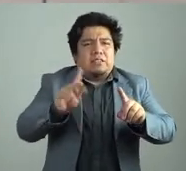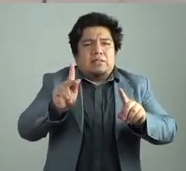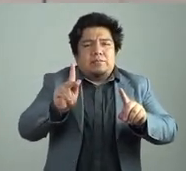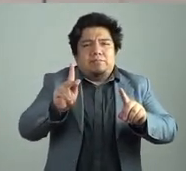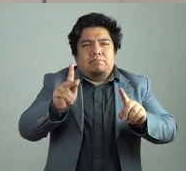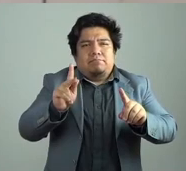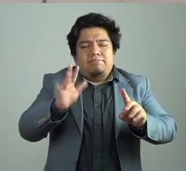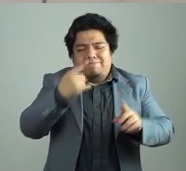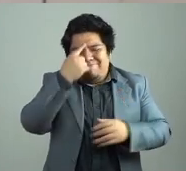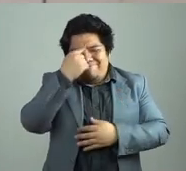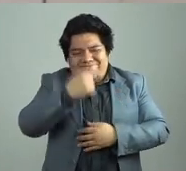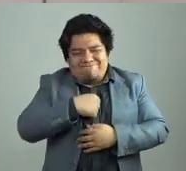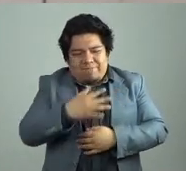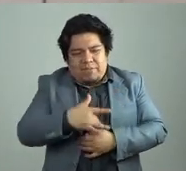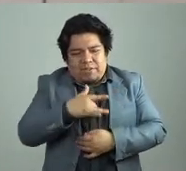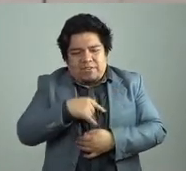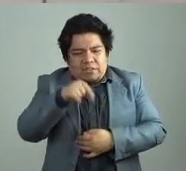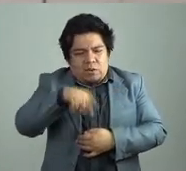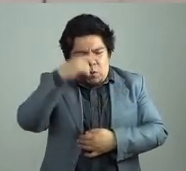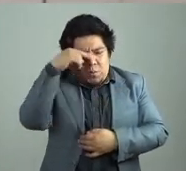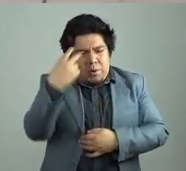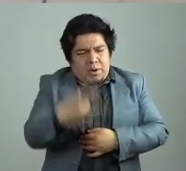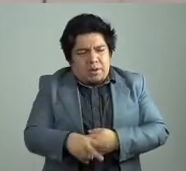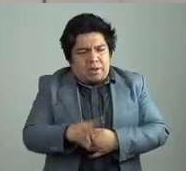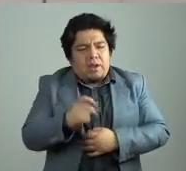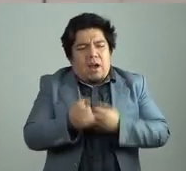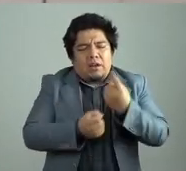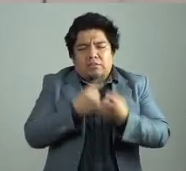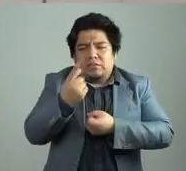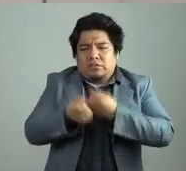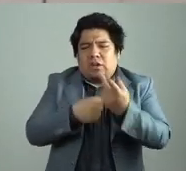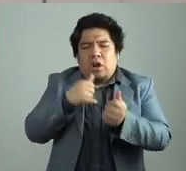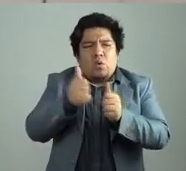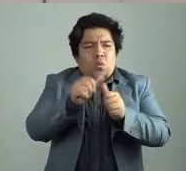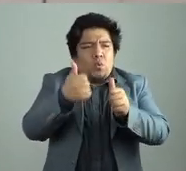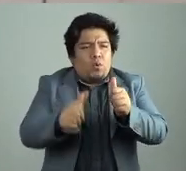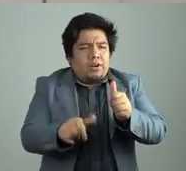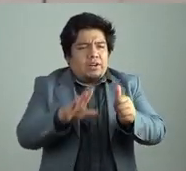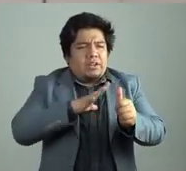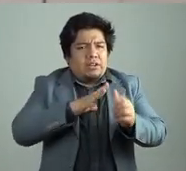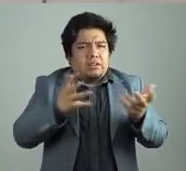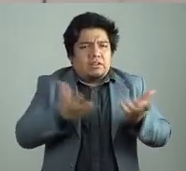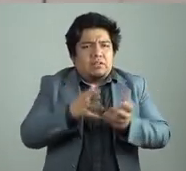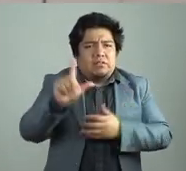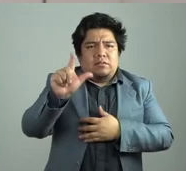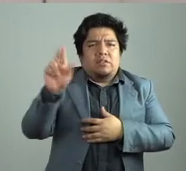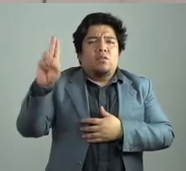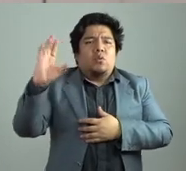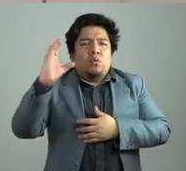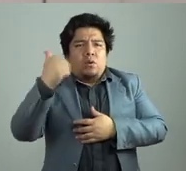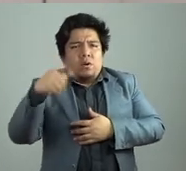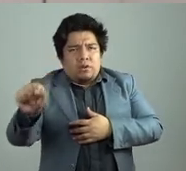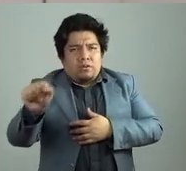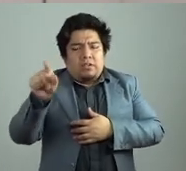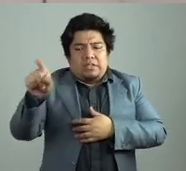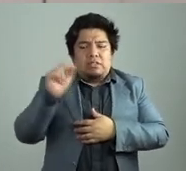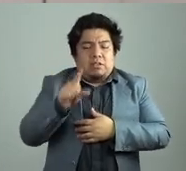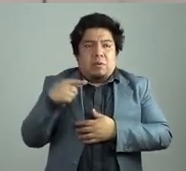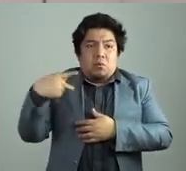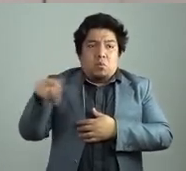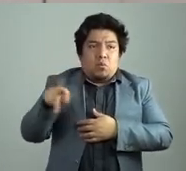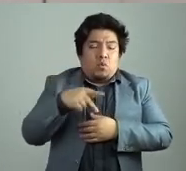¿no? Y siento aquí en México que hay un artista que de alguna manera logra eso, que es este Lucas Avendaño, que me gusta muchísimo su trabajo,